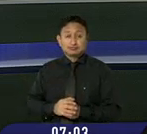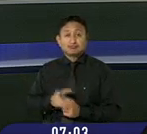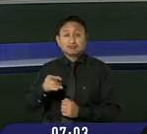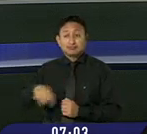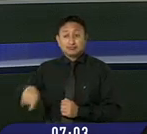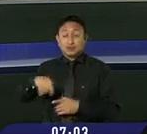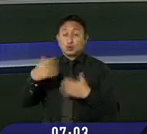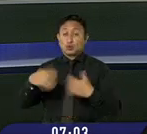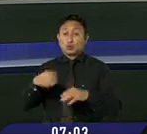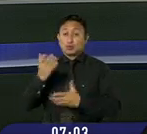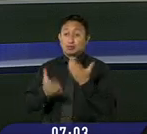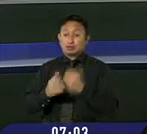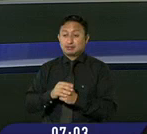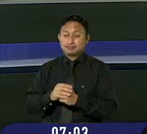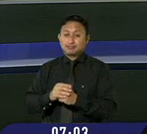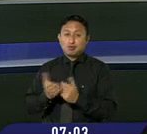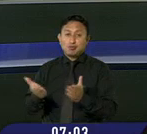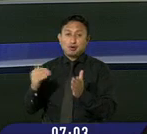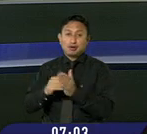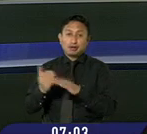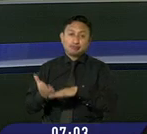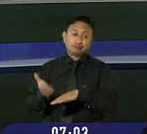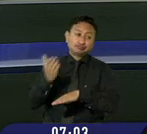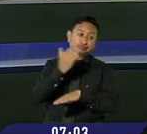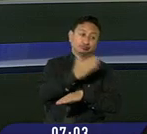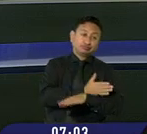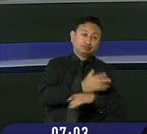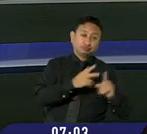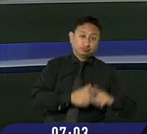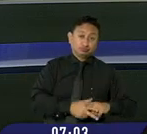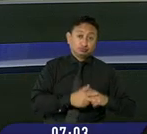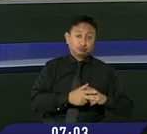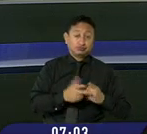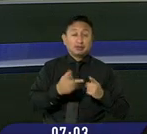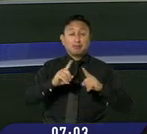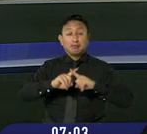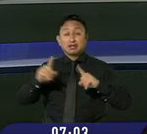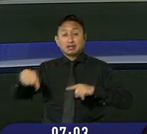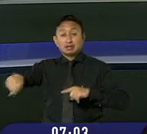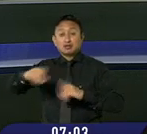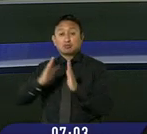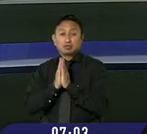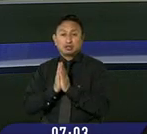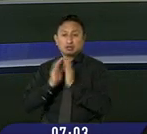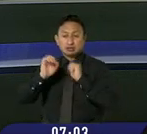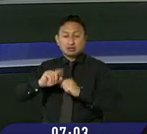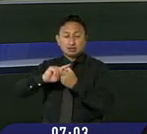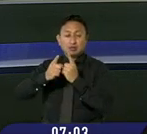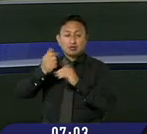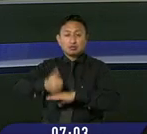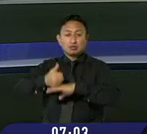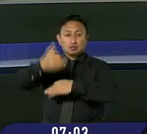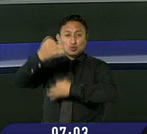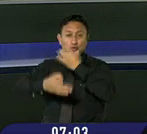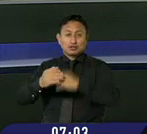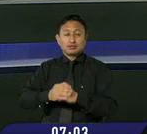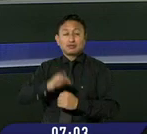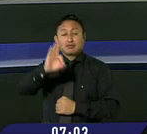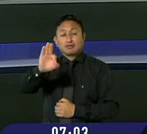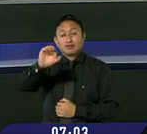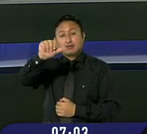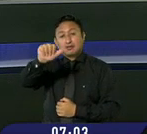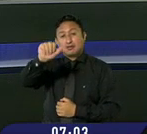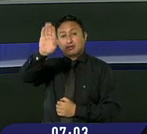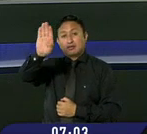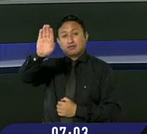corre el riesgo, amigos, de volver a cero. Eso se acepta en la demanda de recusación que se presentó en contra del juez Fabián